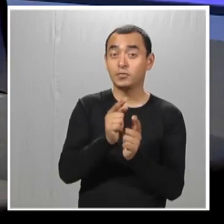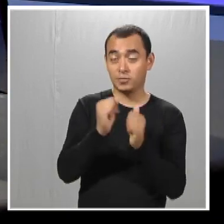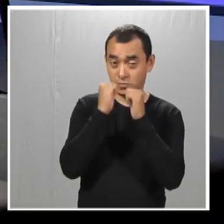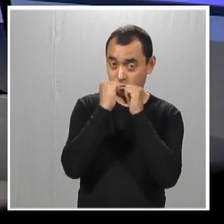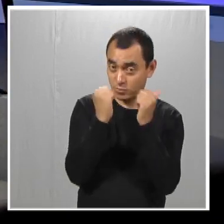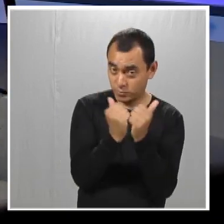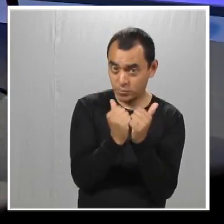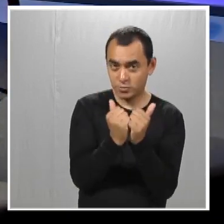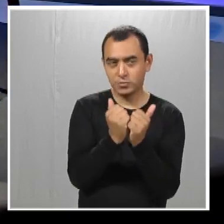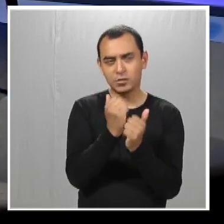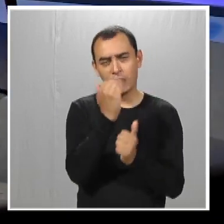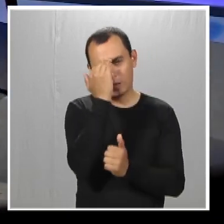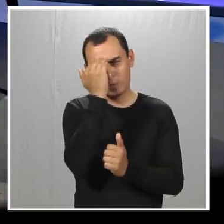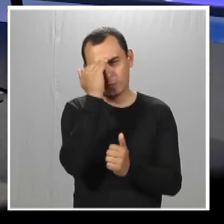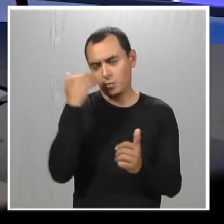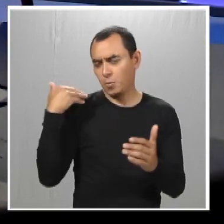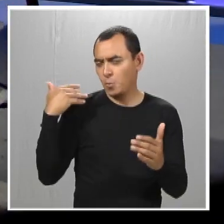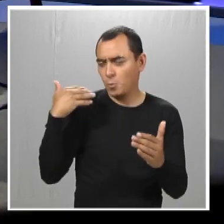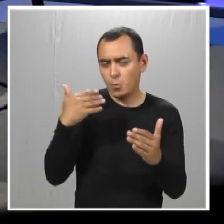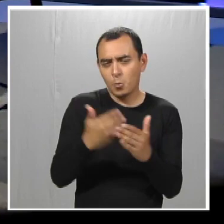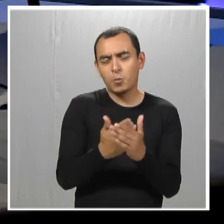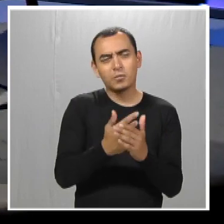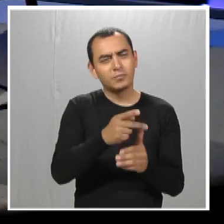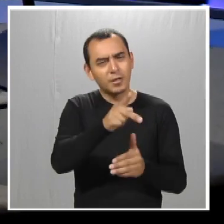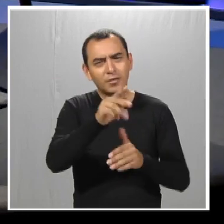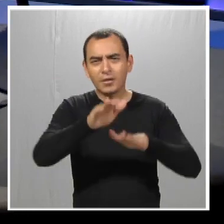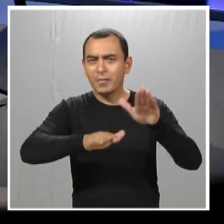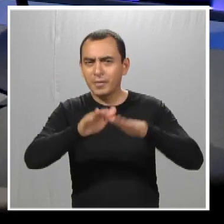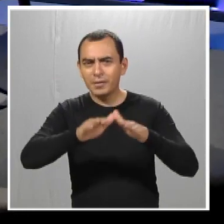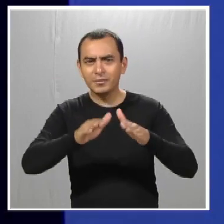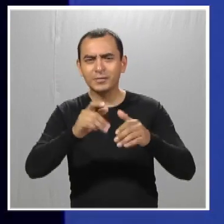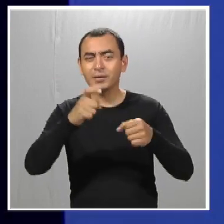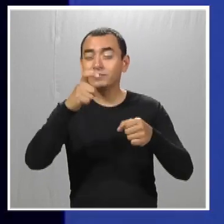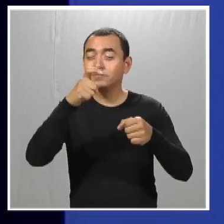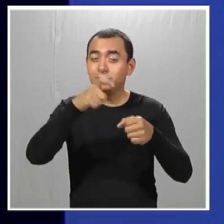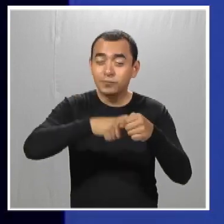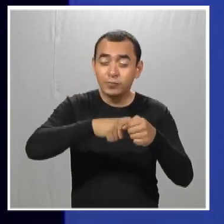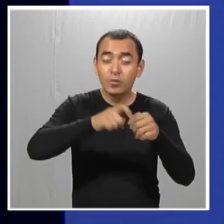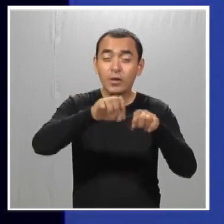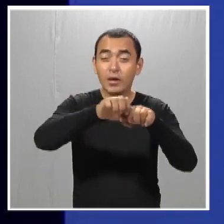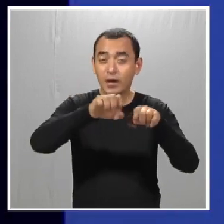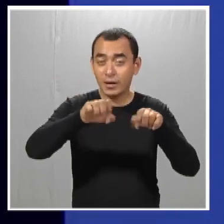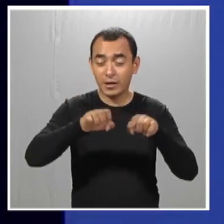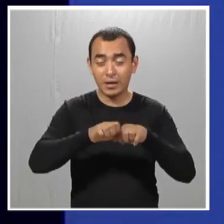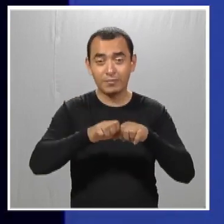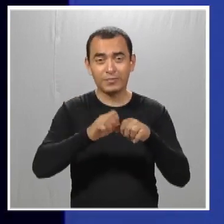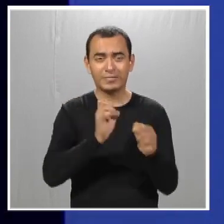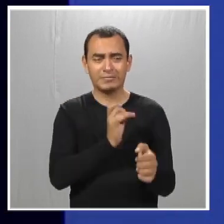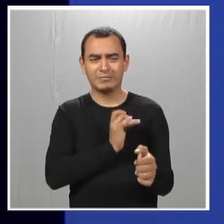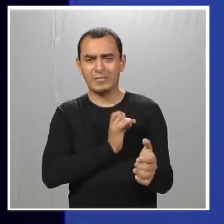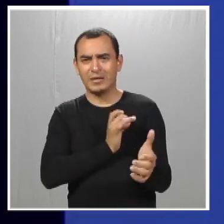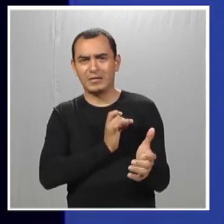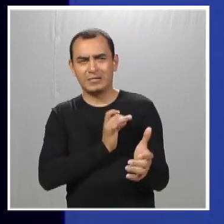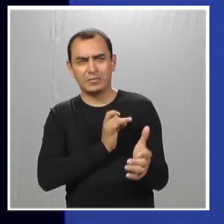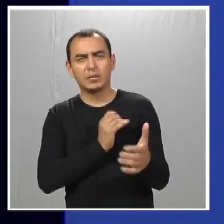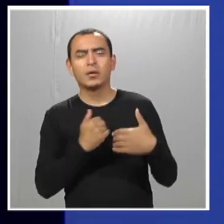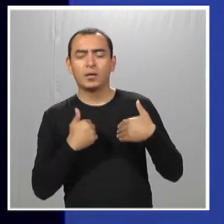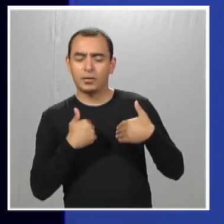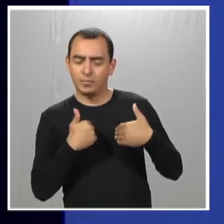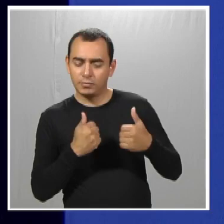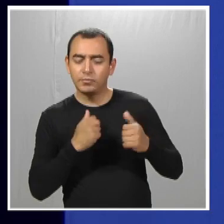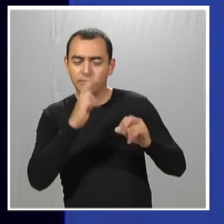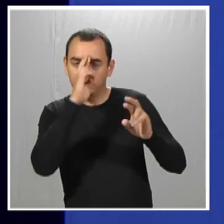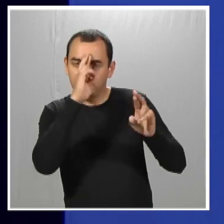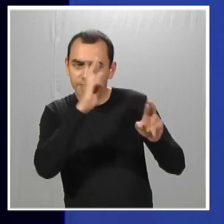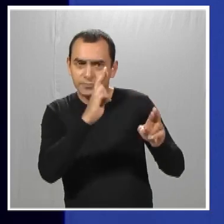vaya, ya nos conocemos de hace mucho, pero veo que cuando es ingresar al equipo es mucho el miedo y lo